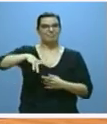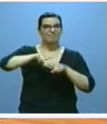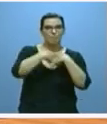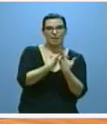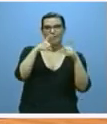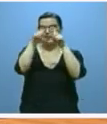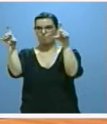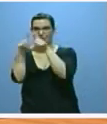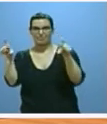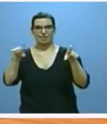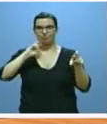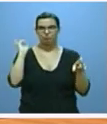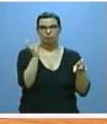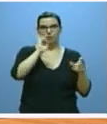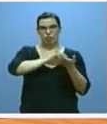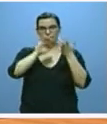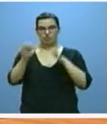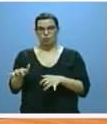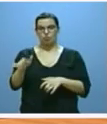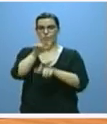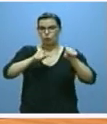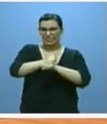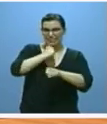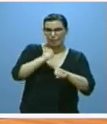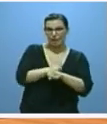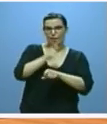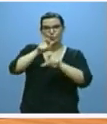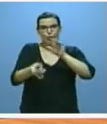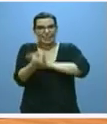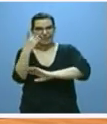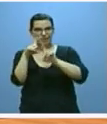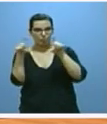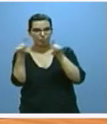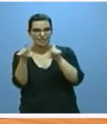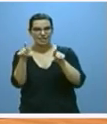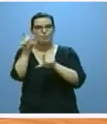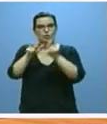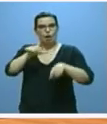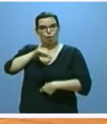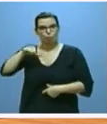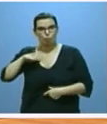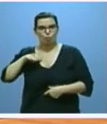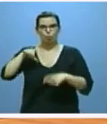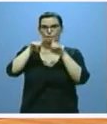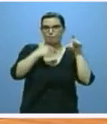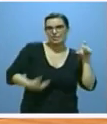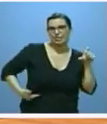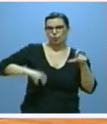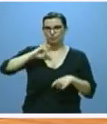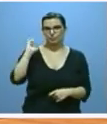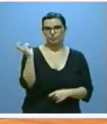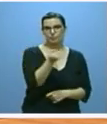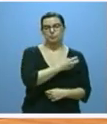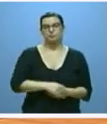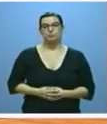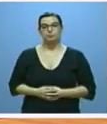las empresas de la comunidad nuestros trabajadores nuestros emprendedores nuestros autónomos nuestros empresarios solo